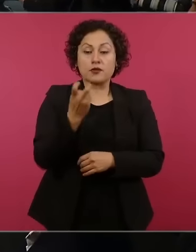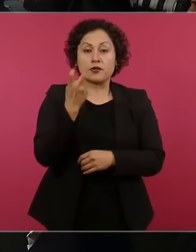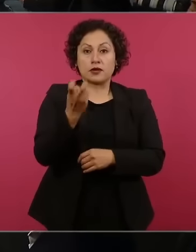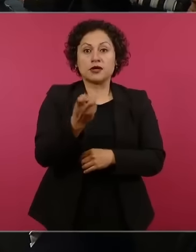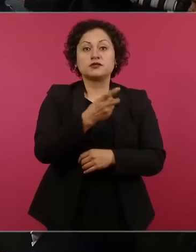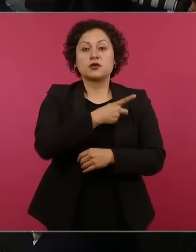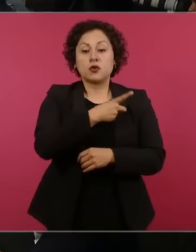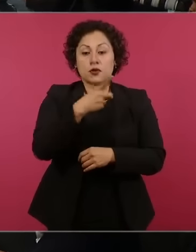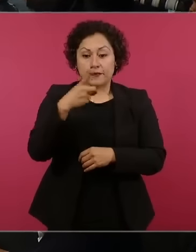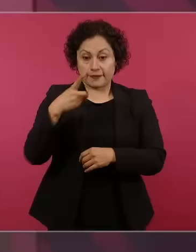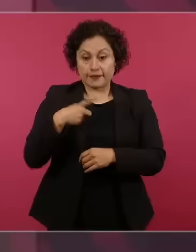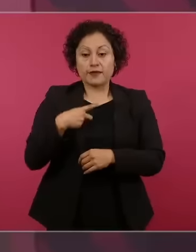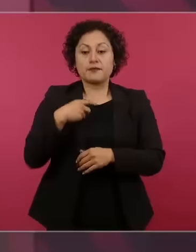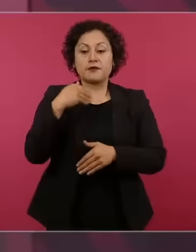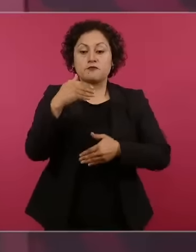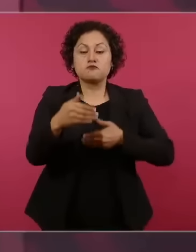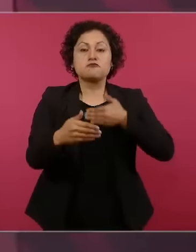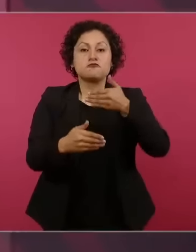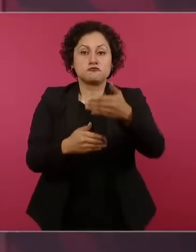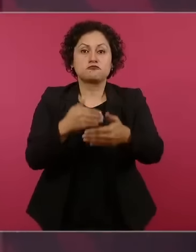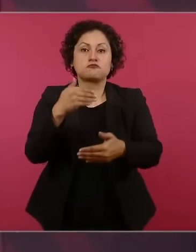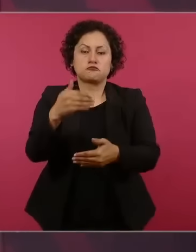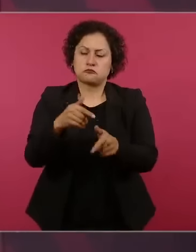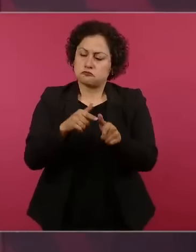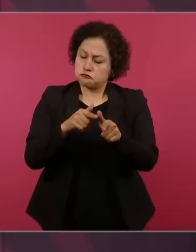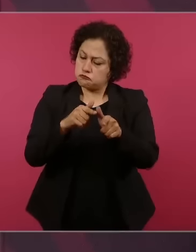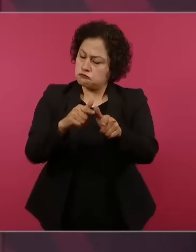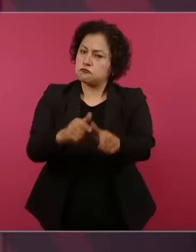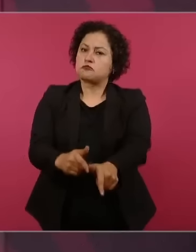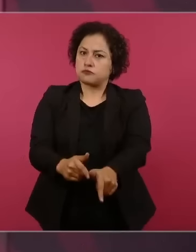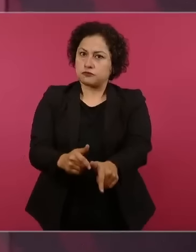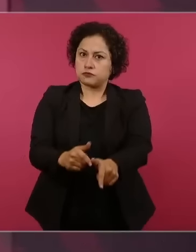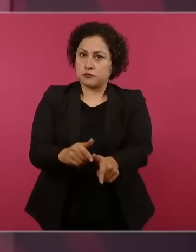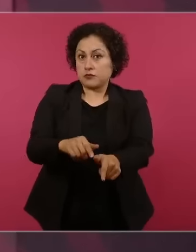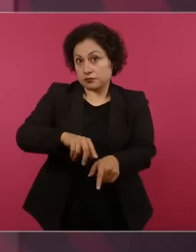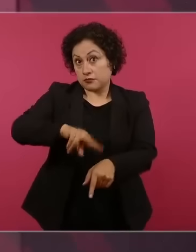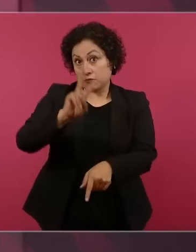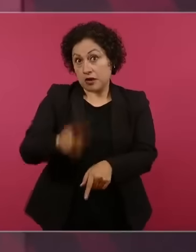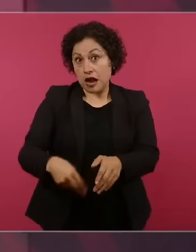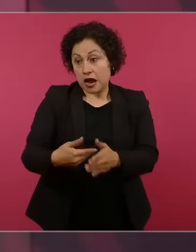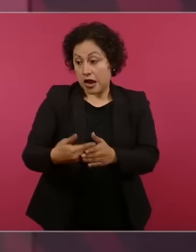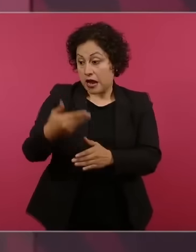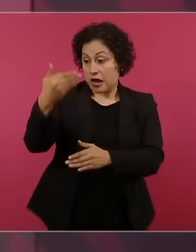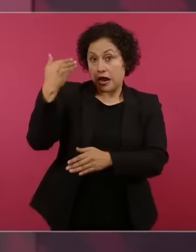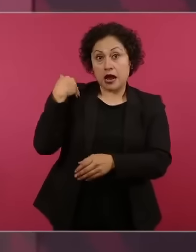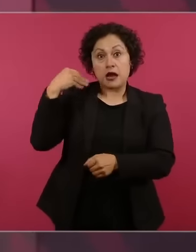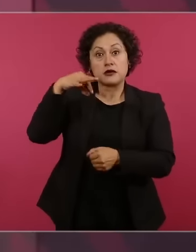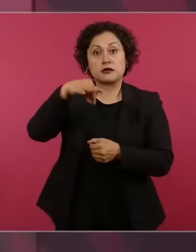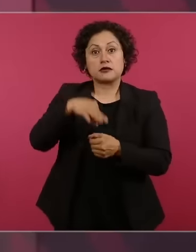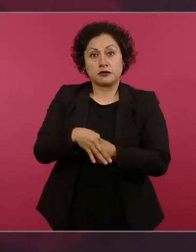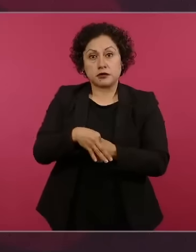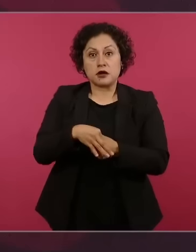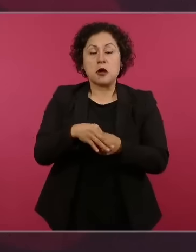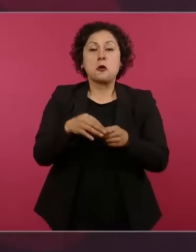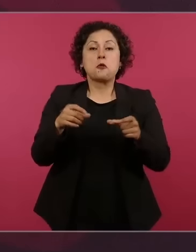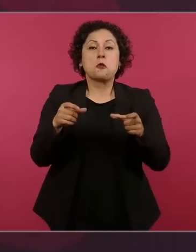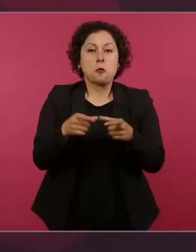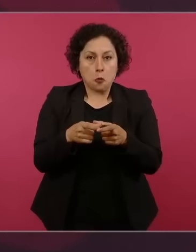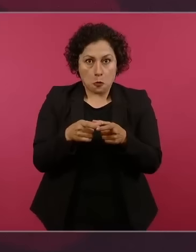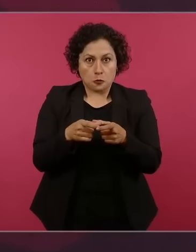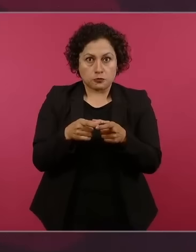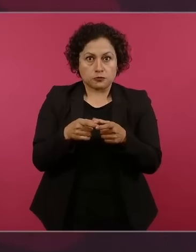de la elección anterior a esta, pero muy poco. Y además